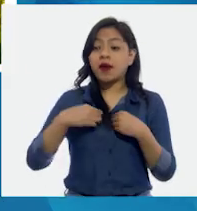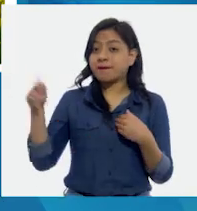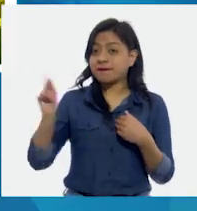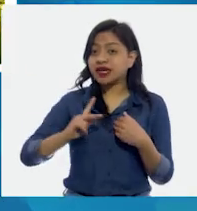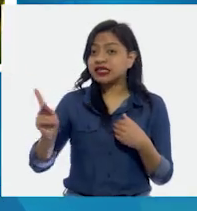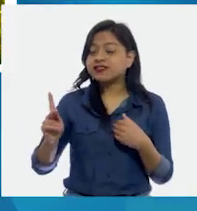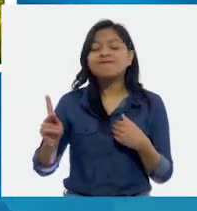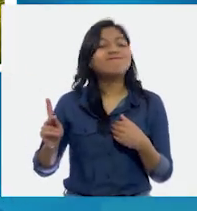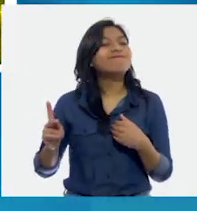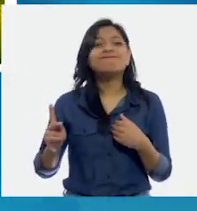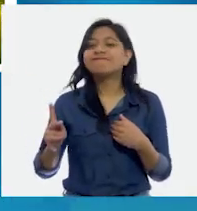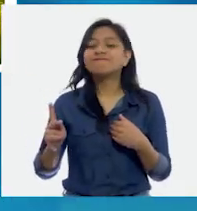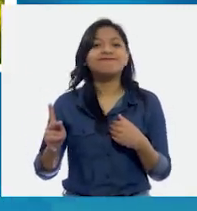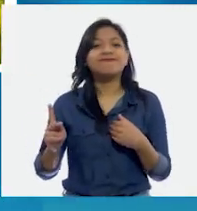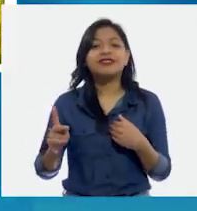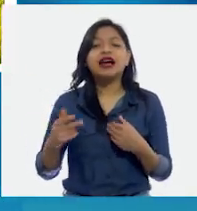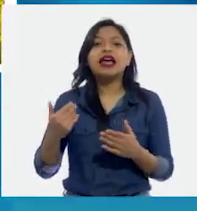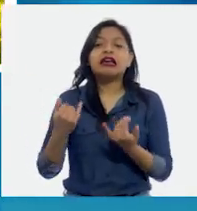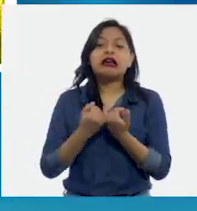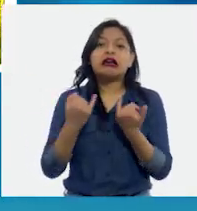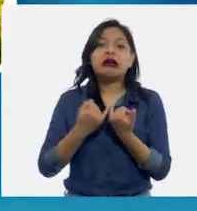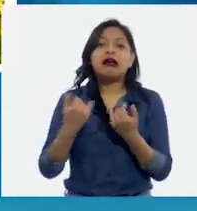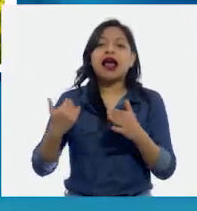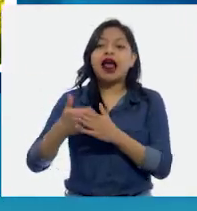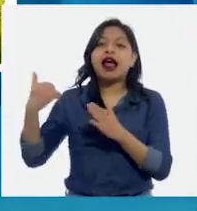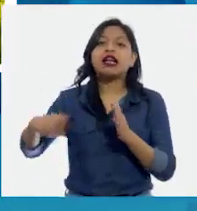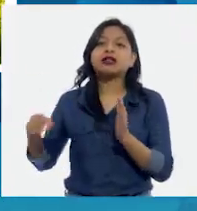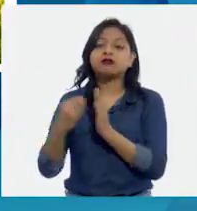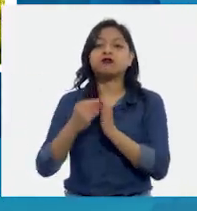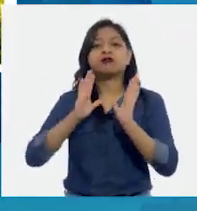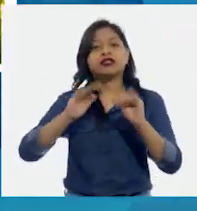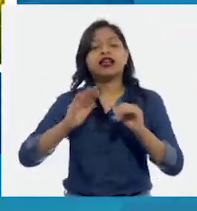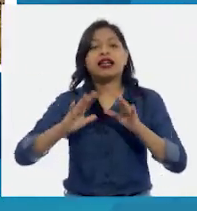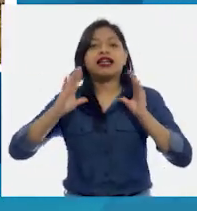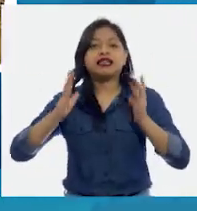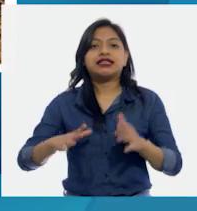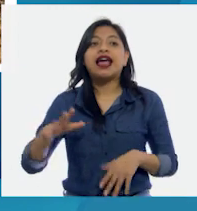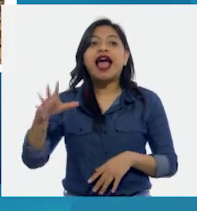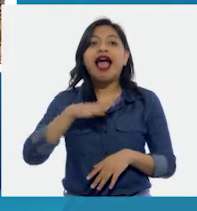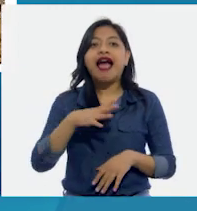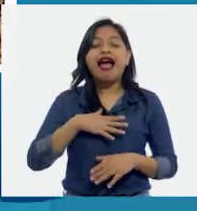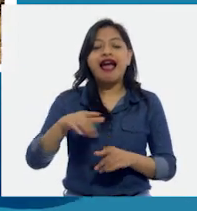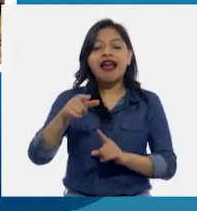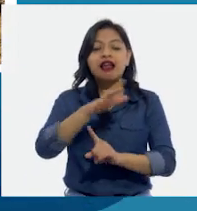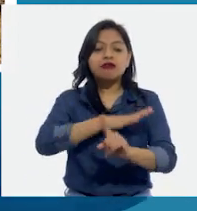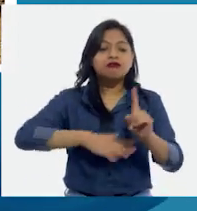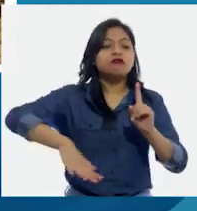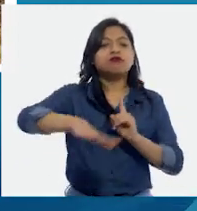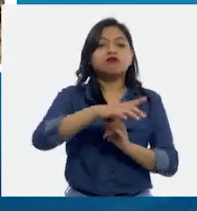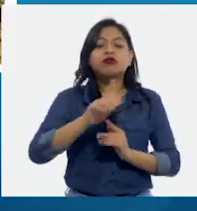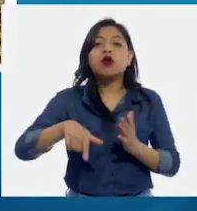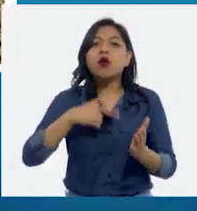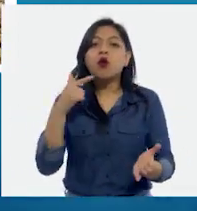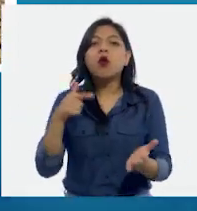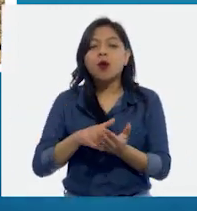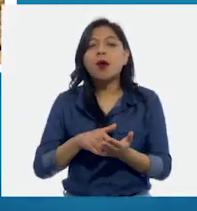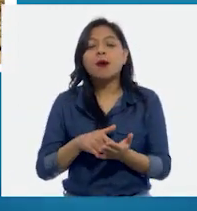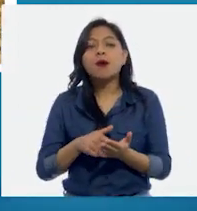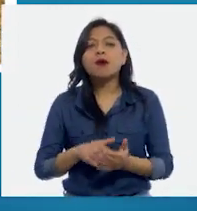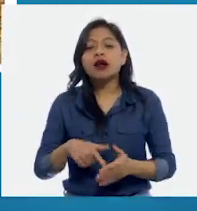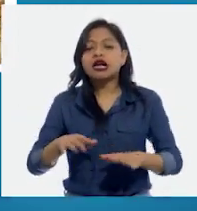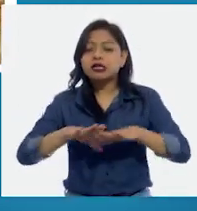yo vivo. Además, como vimos en clases pasadas, hay muchos ecosistemas en México y sus características de suelo,